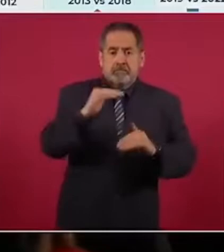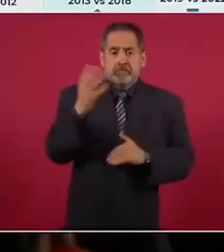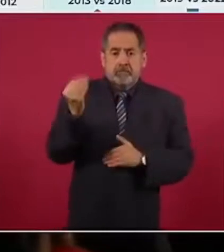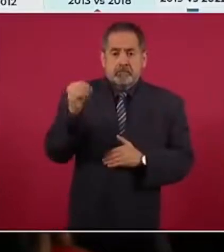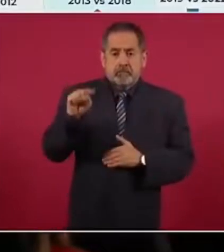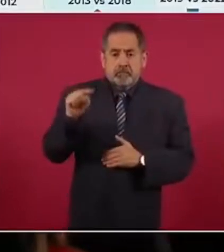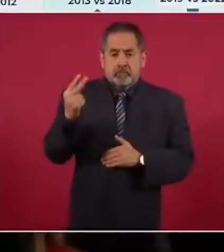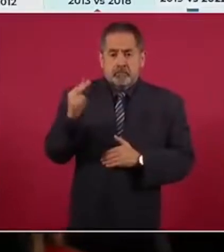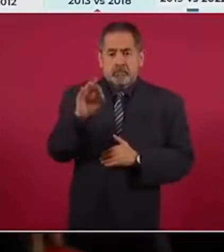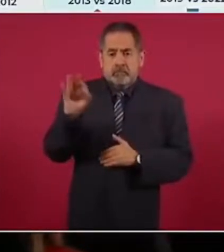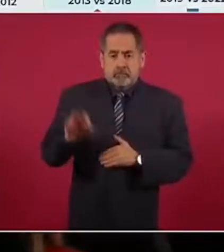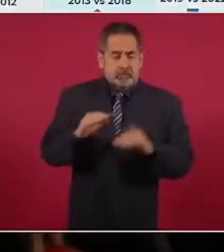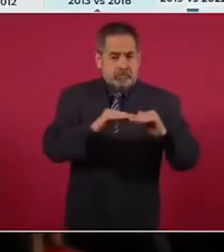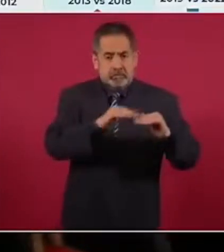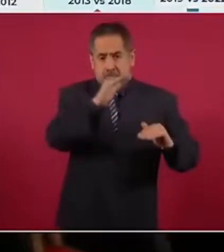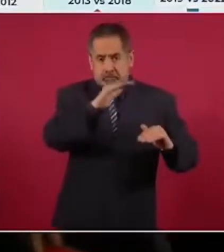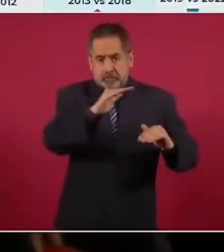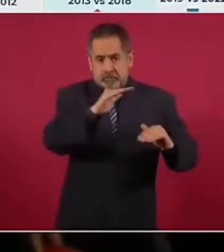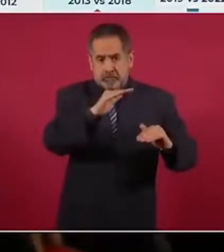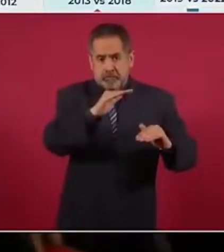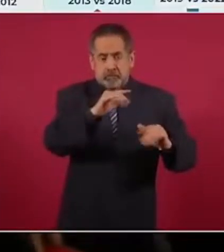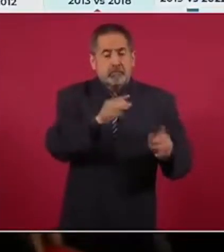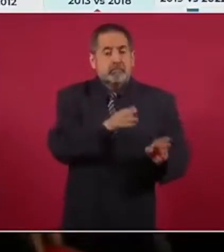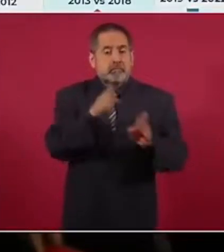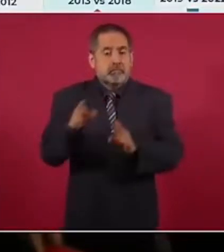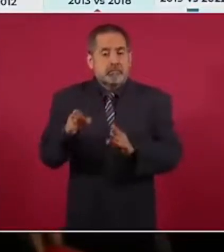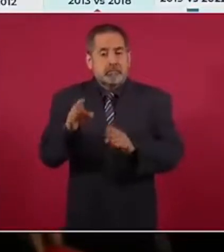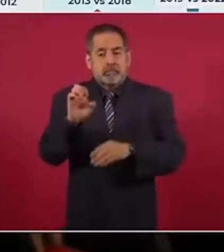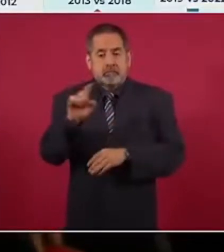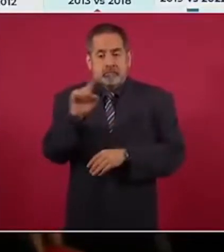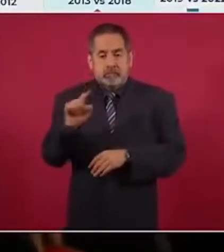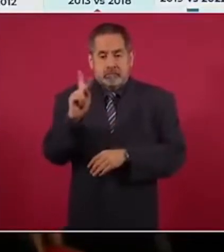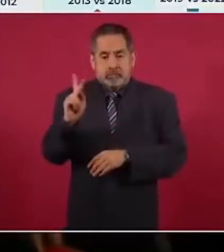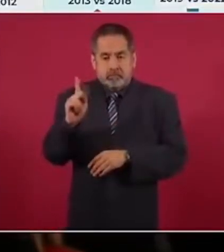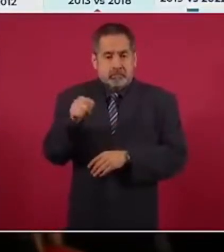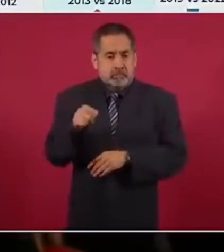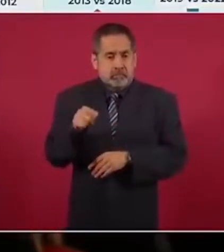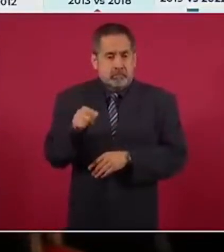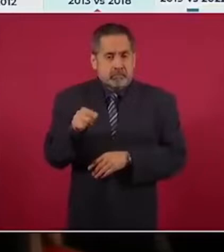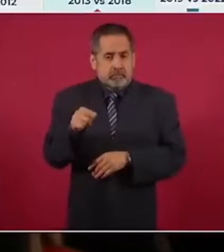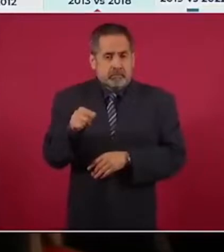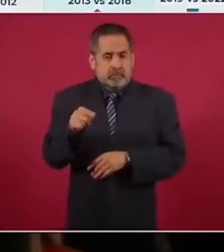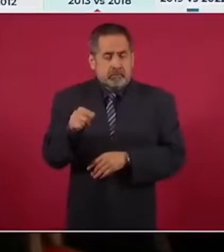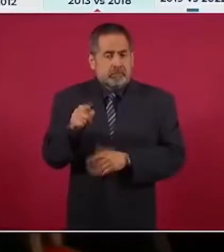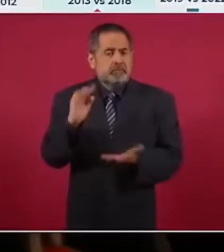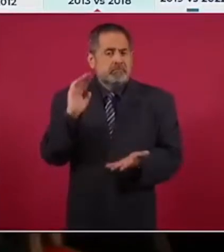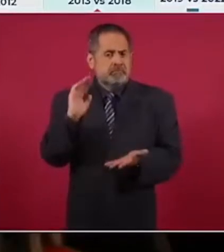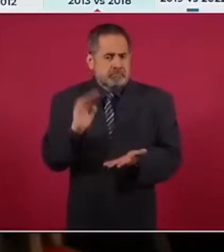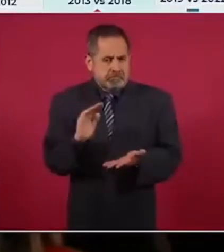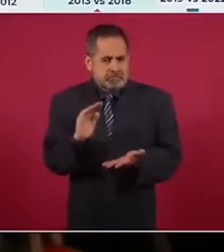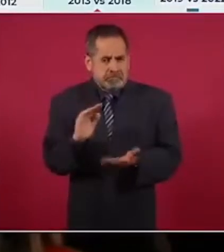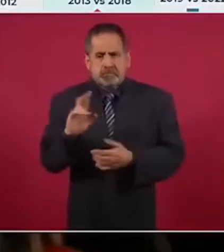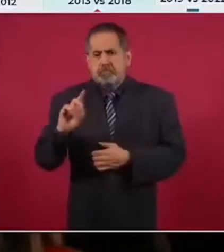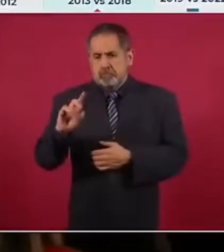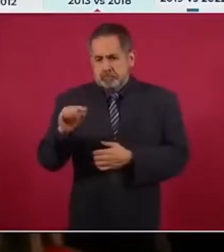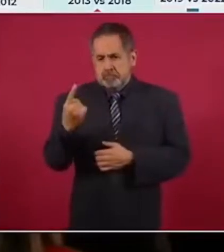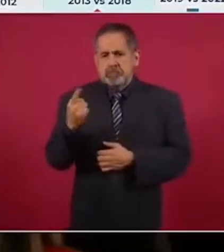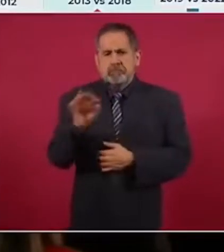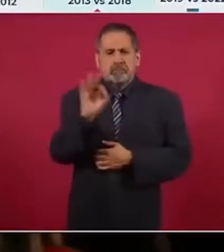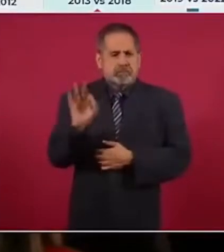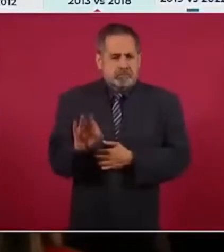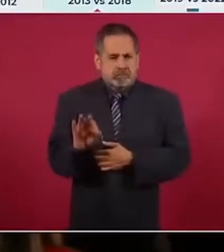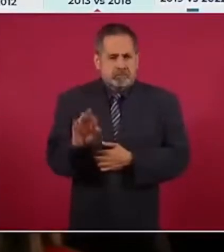ciento. Con Cedillo hubo una disminución del 31